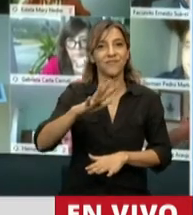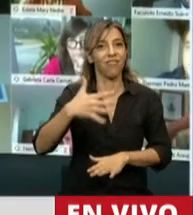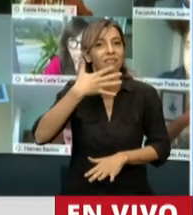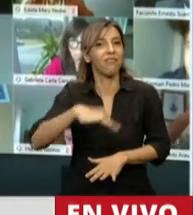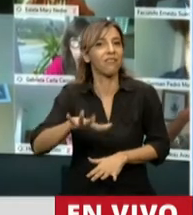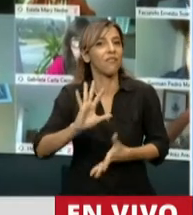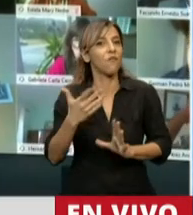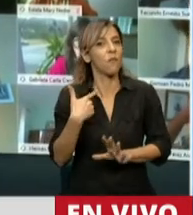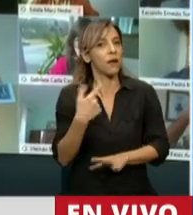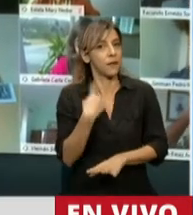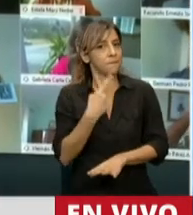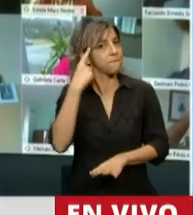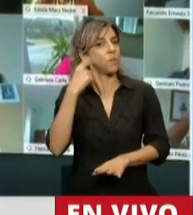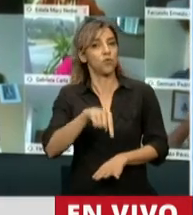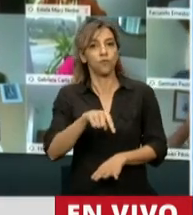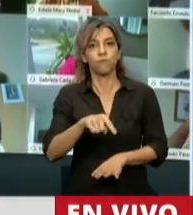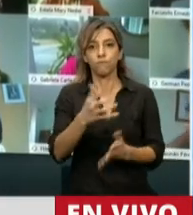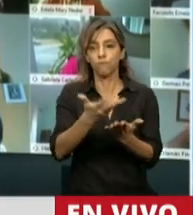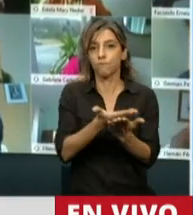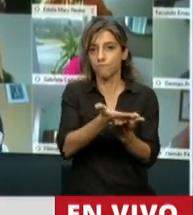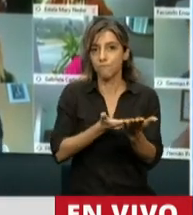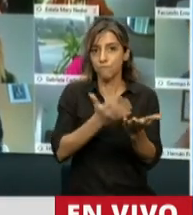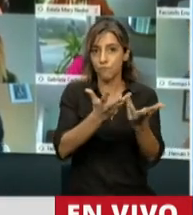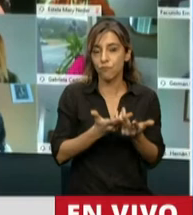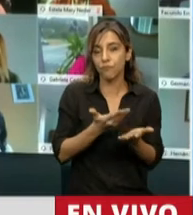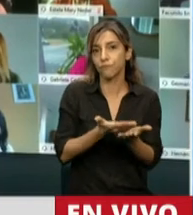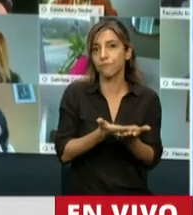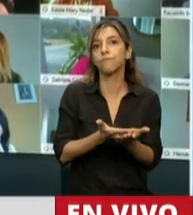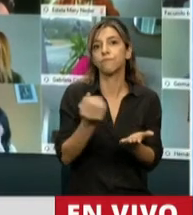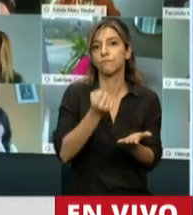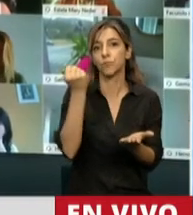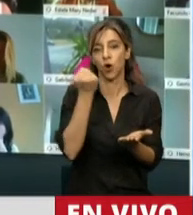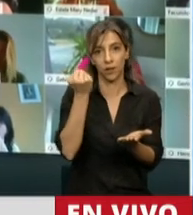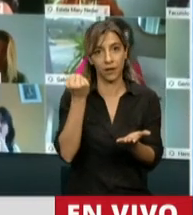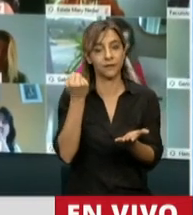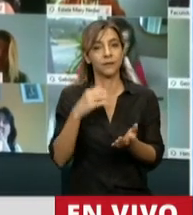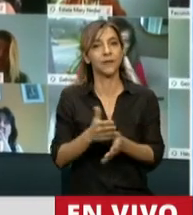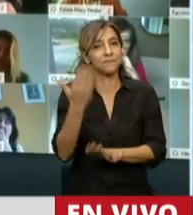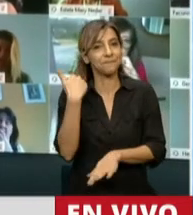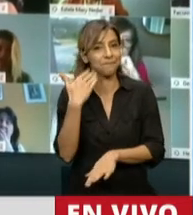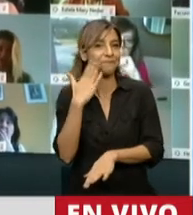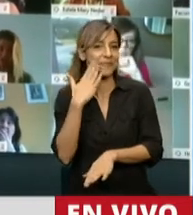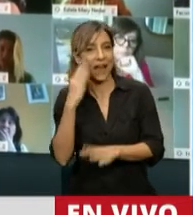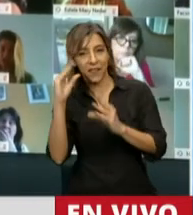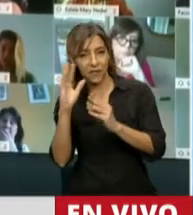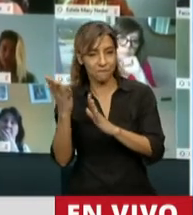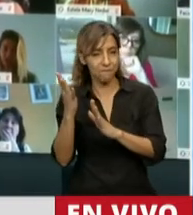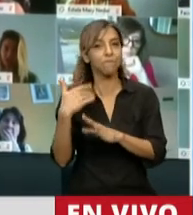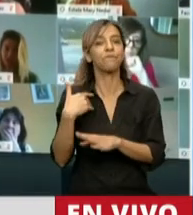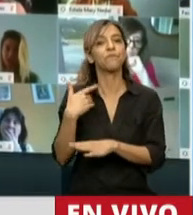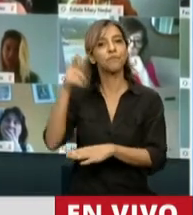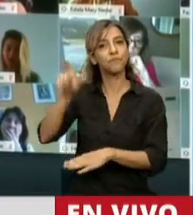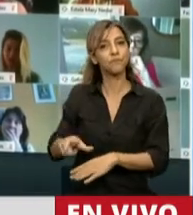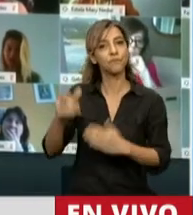tarde-noche, en conferencia de prensa, el Ministro Martín Guzmán